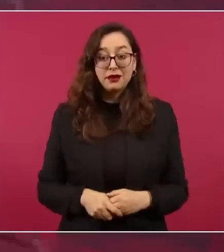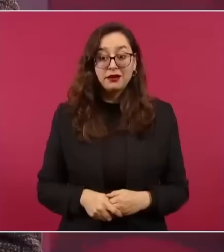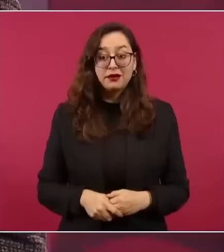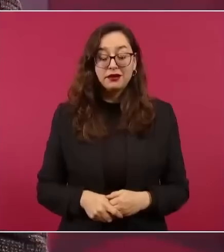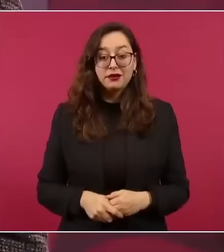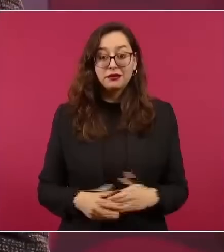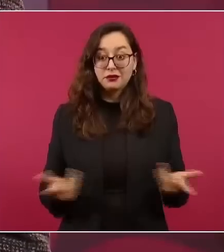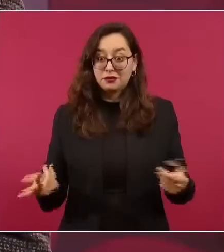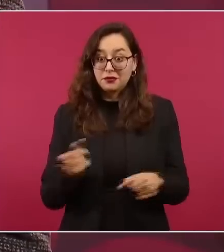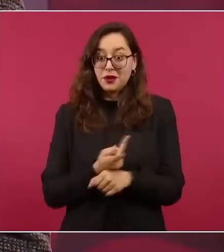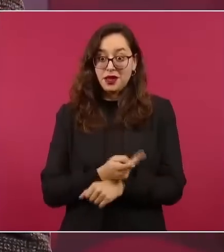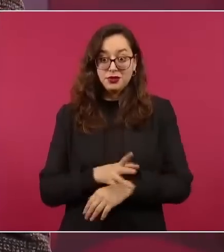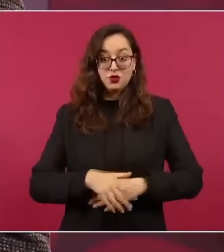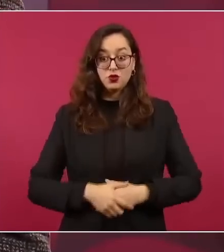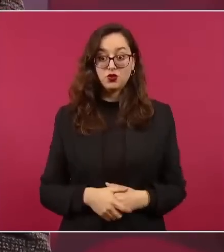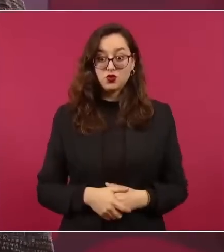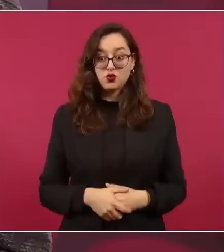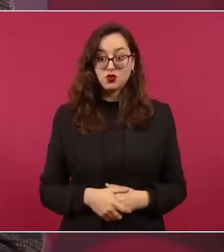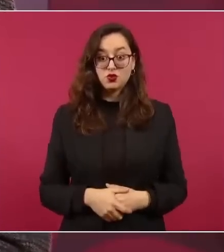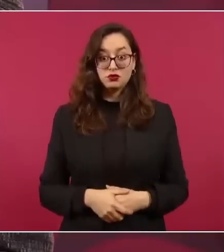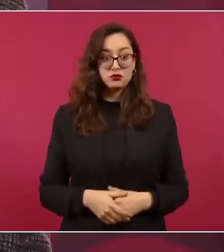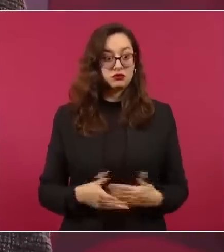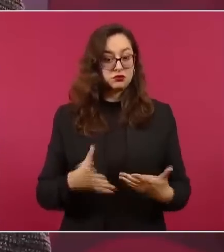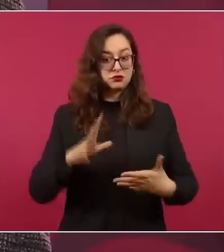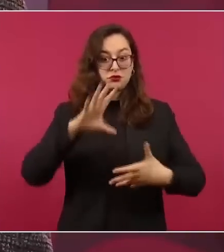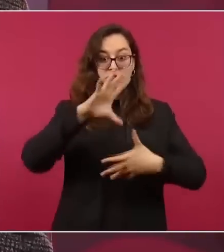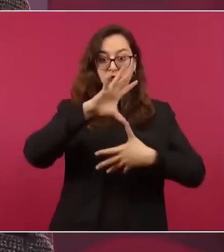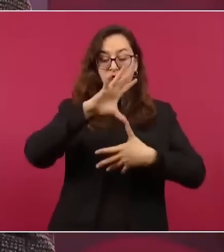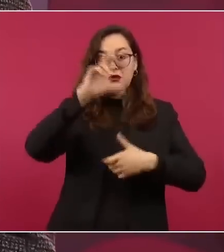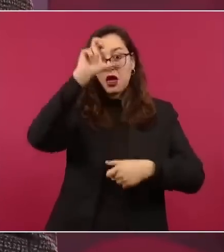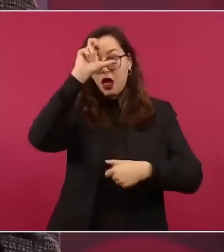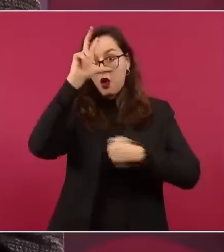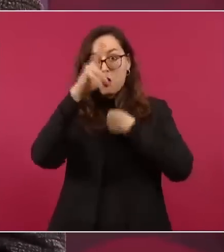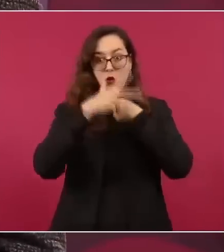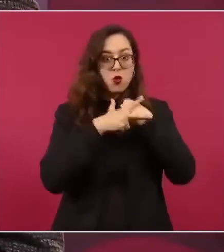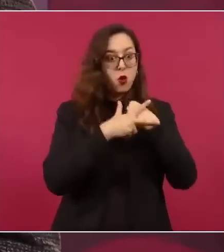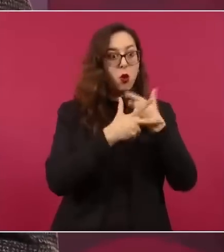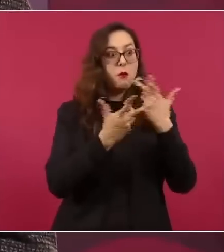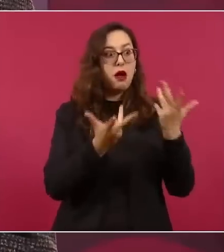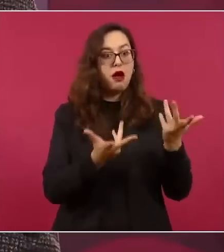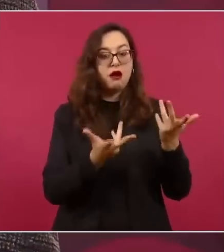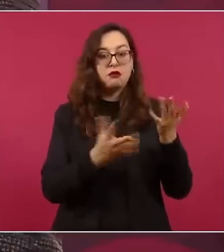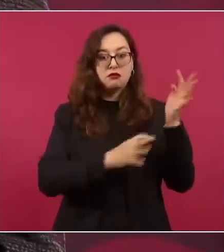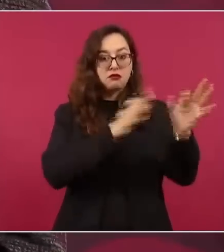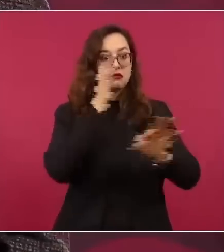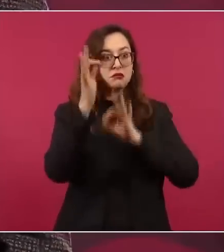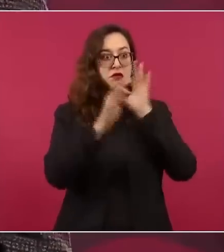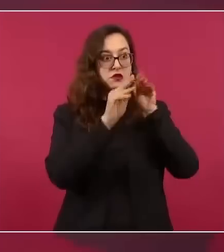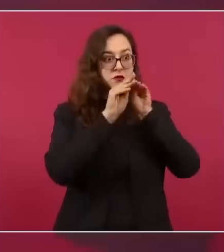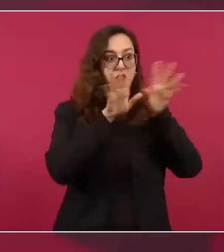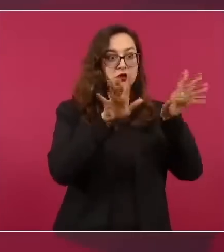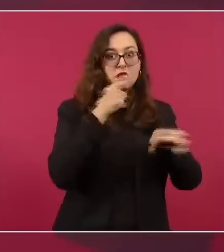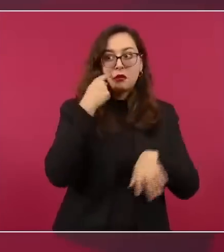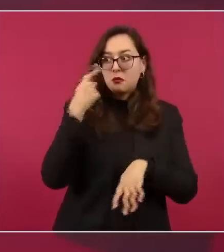no es nota lo del Perú, ellos deciden qué,